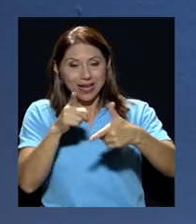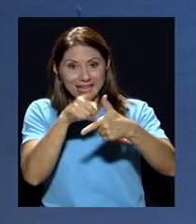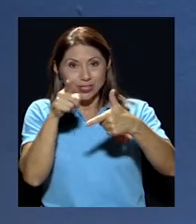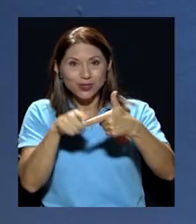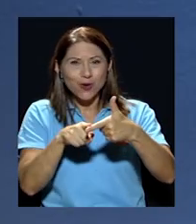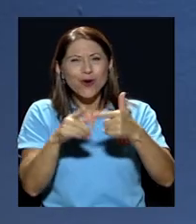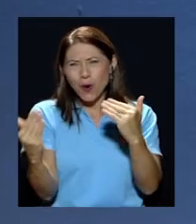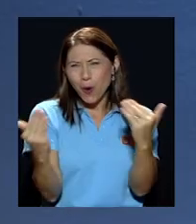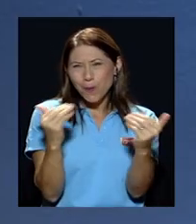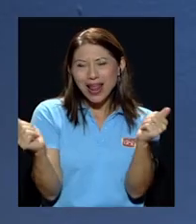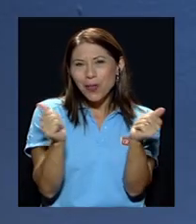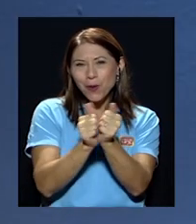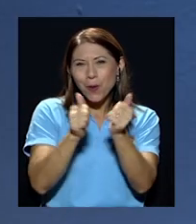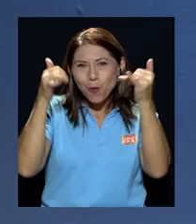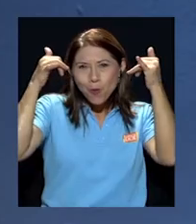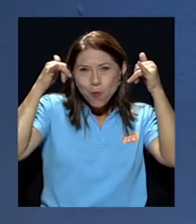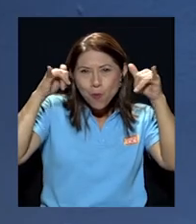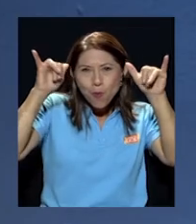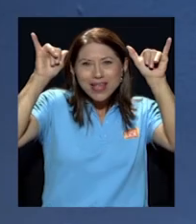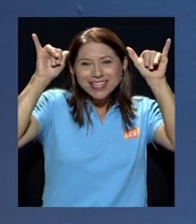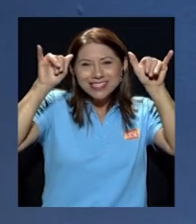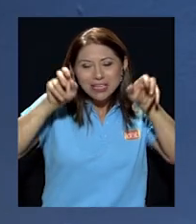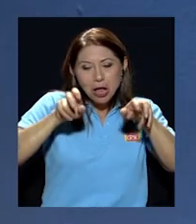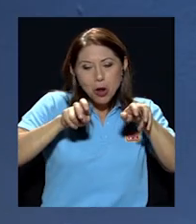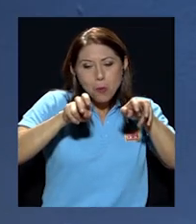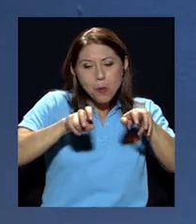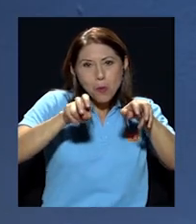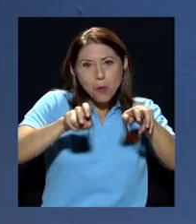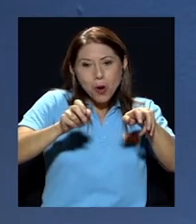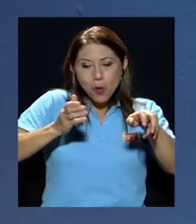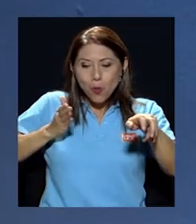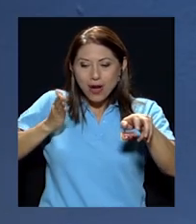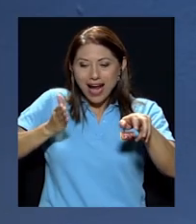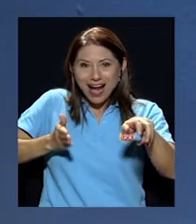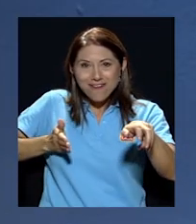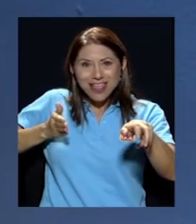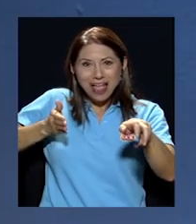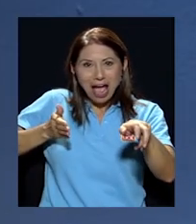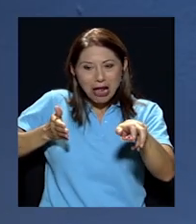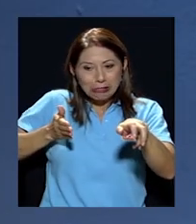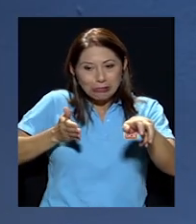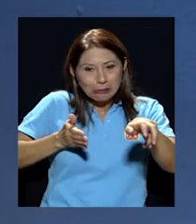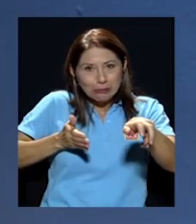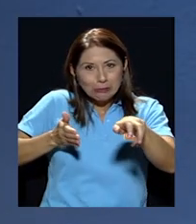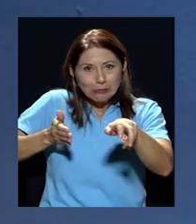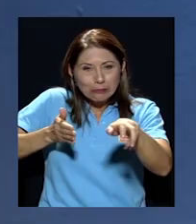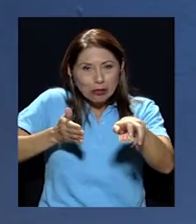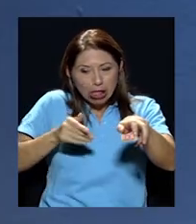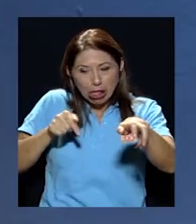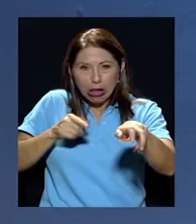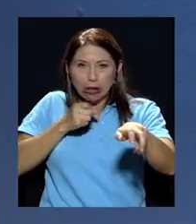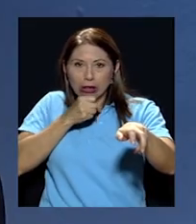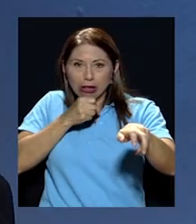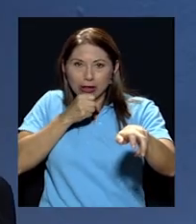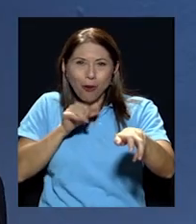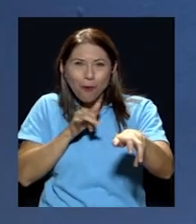bueyes que jalan una carreta de la democracia bastante desvencijada ¿por qué? porque yo no